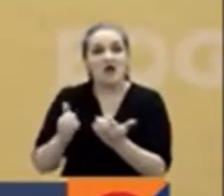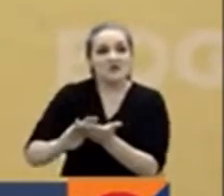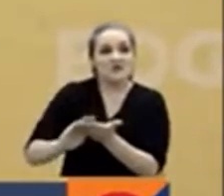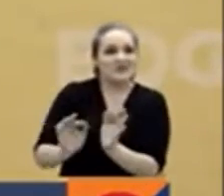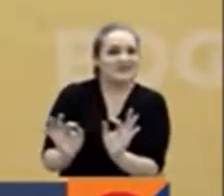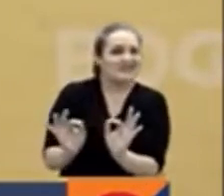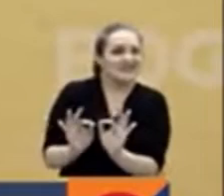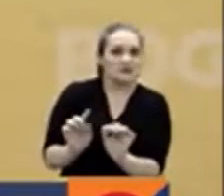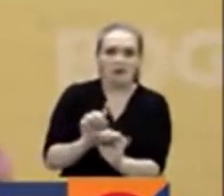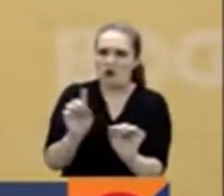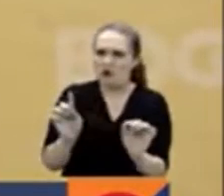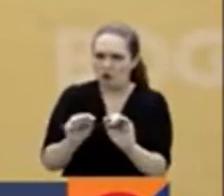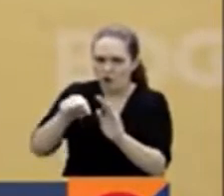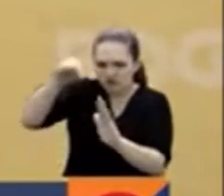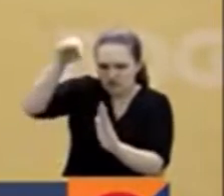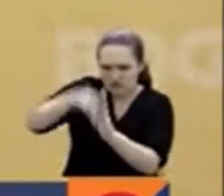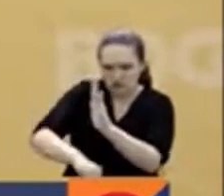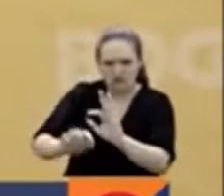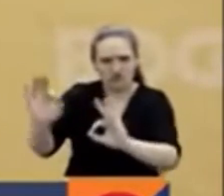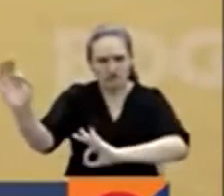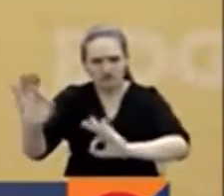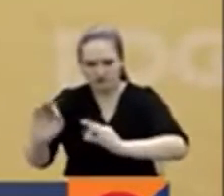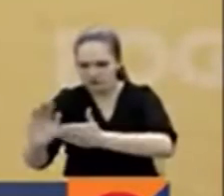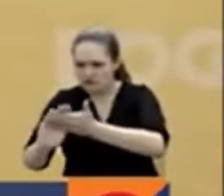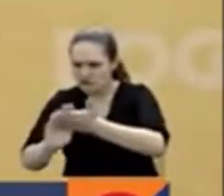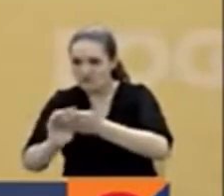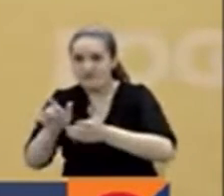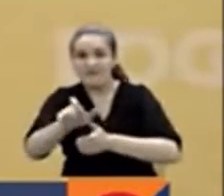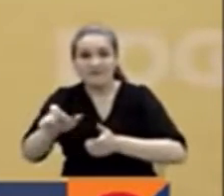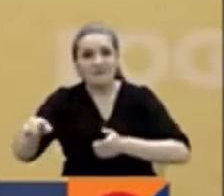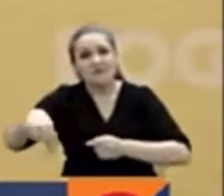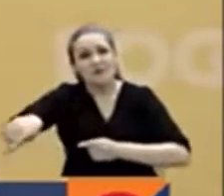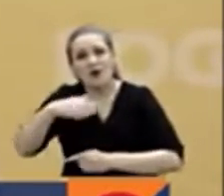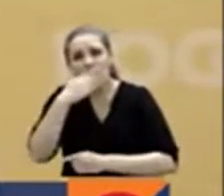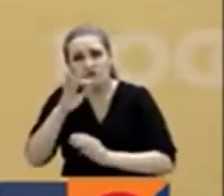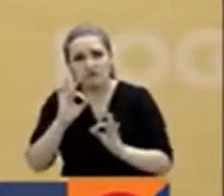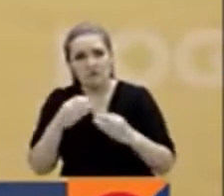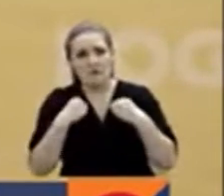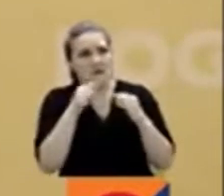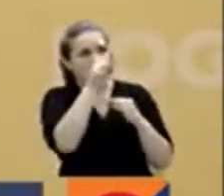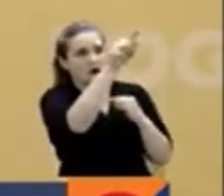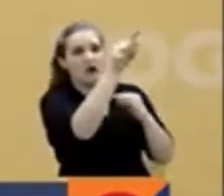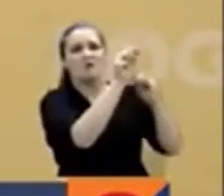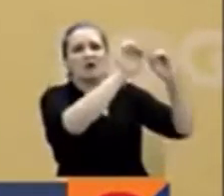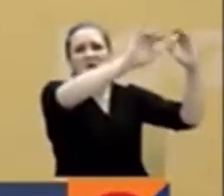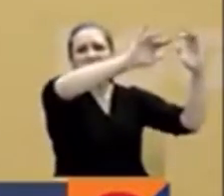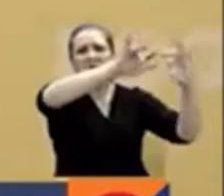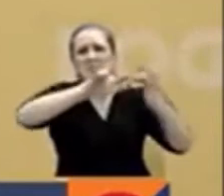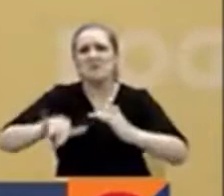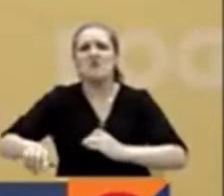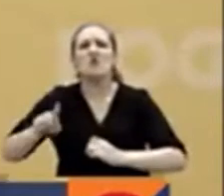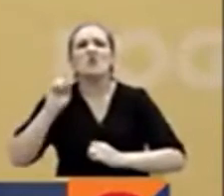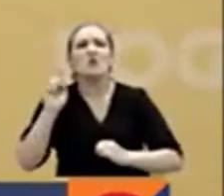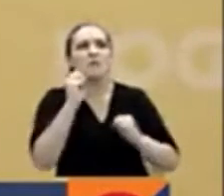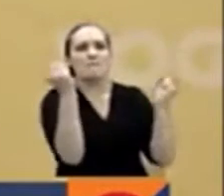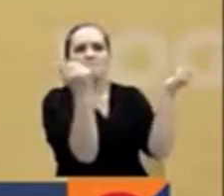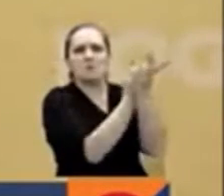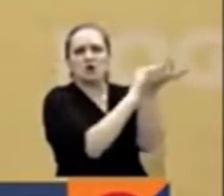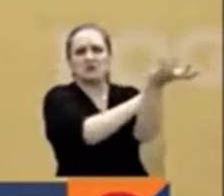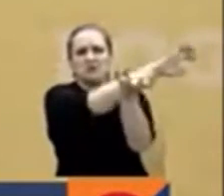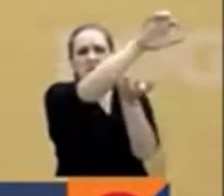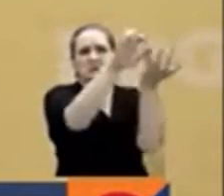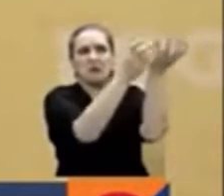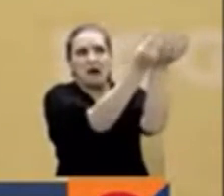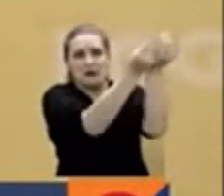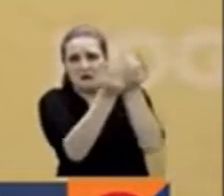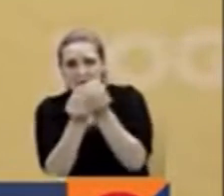nuestras comunidades desplazadas por la violencia que han llegado a Bogotá en este caso tengan una ruta de retorno